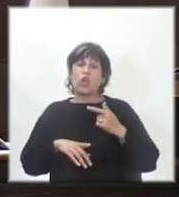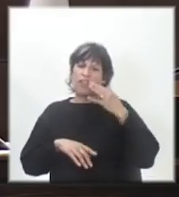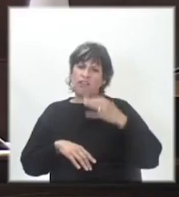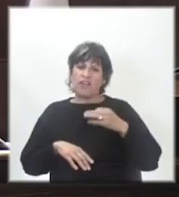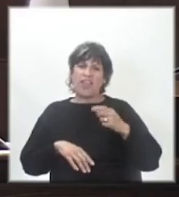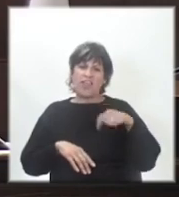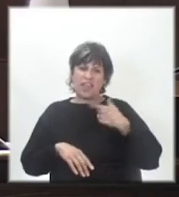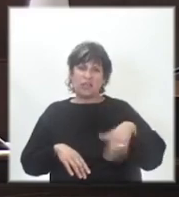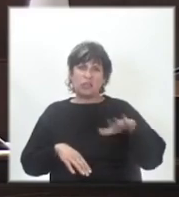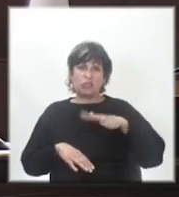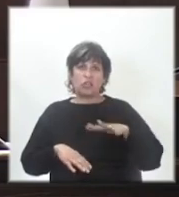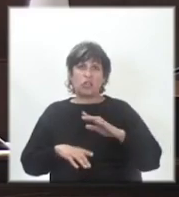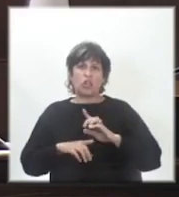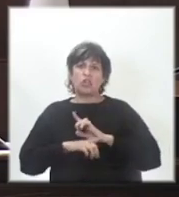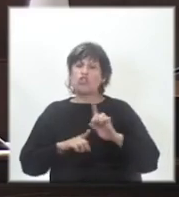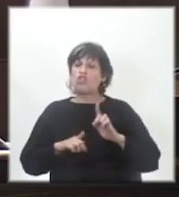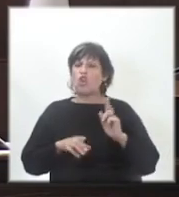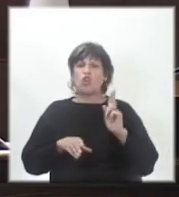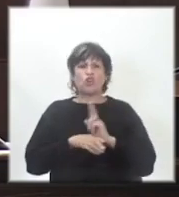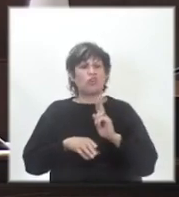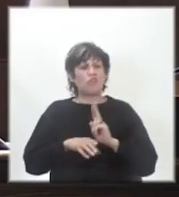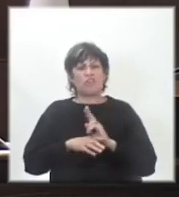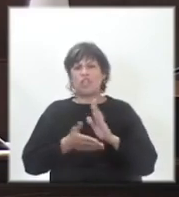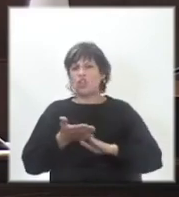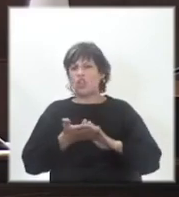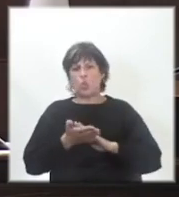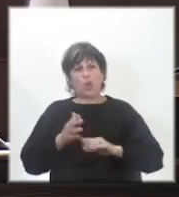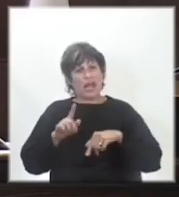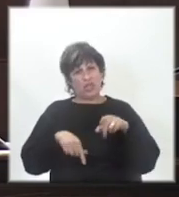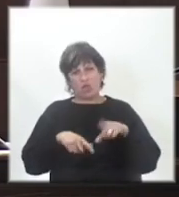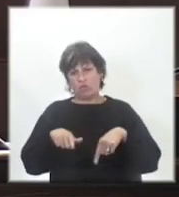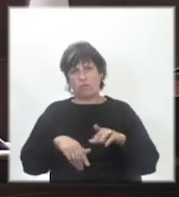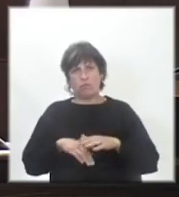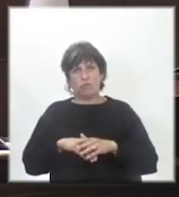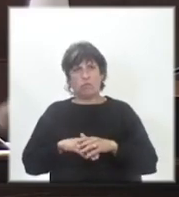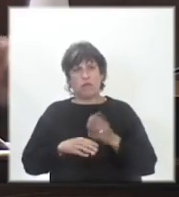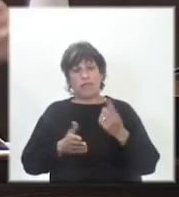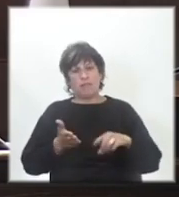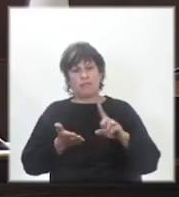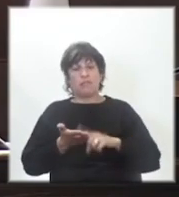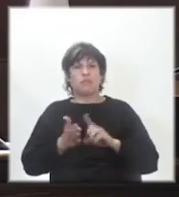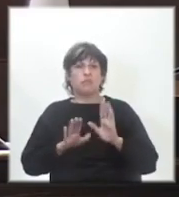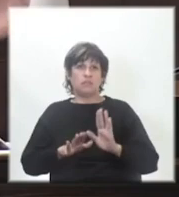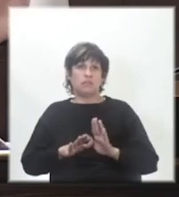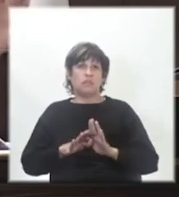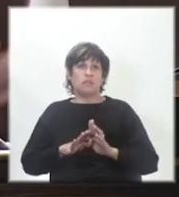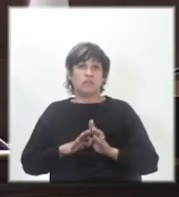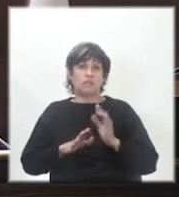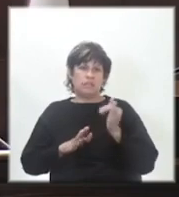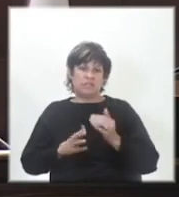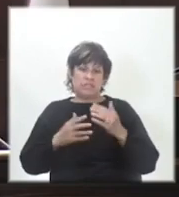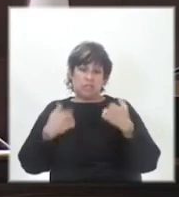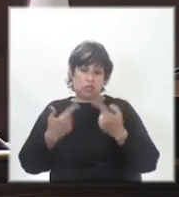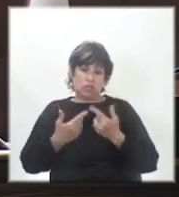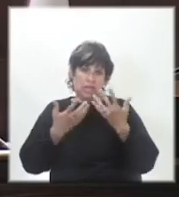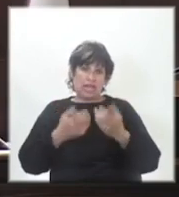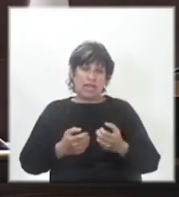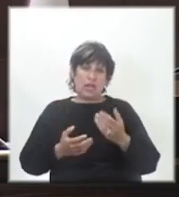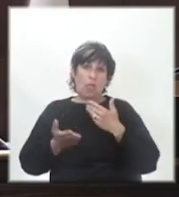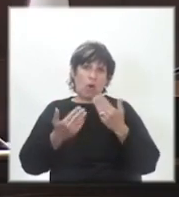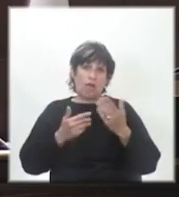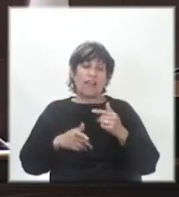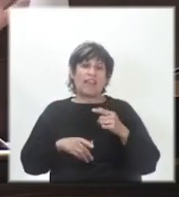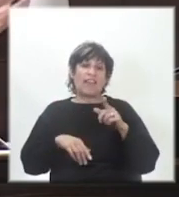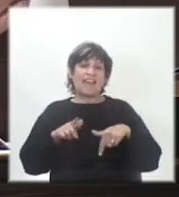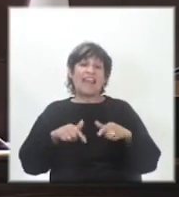Yo no estoy defendiendo ninguna gestión. Es más, si queremos hablar de la